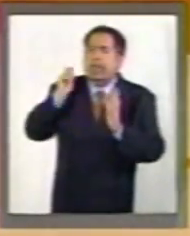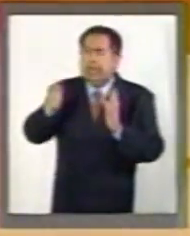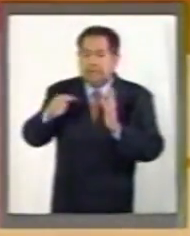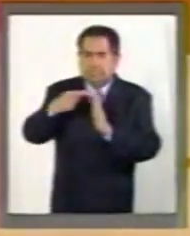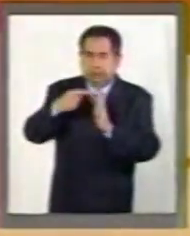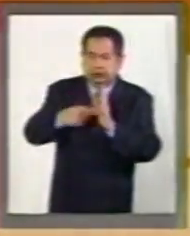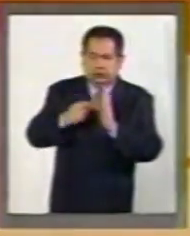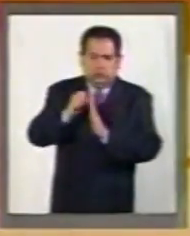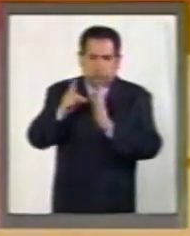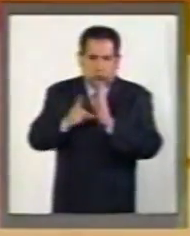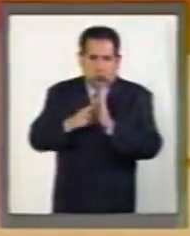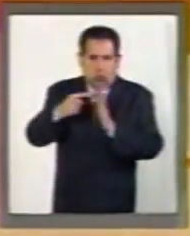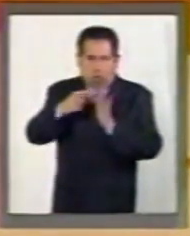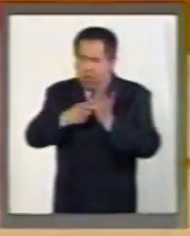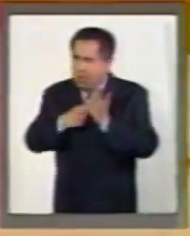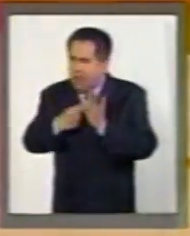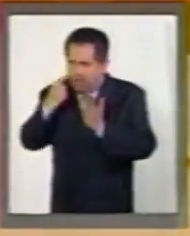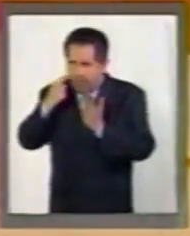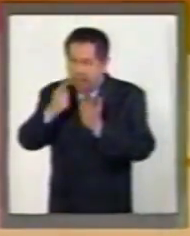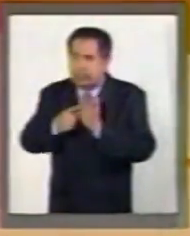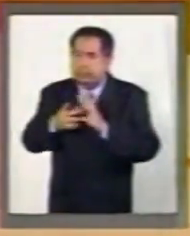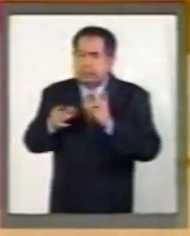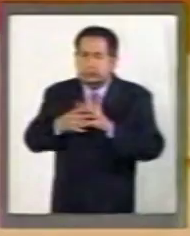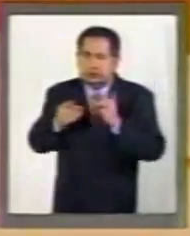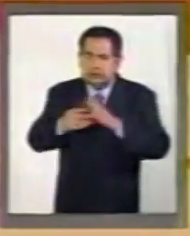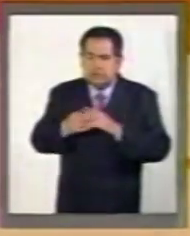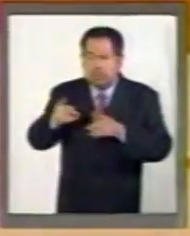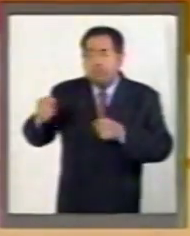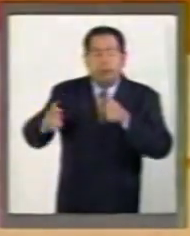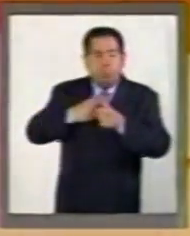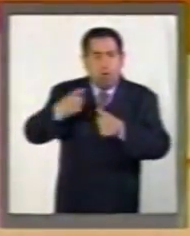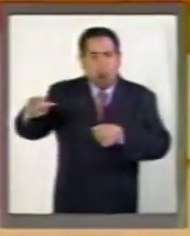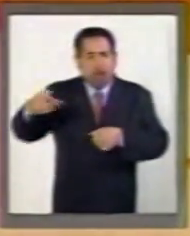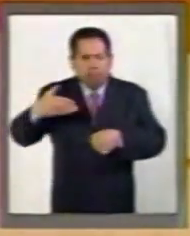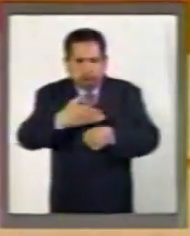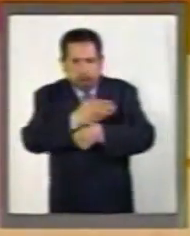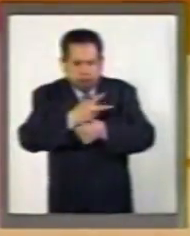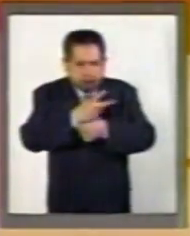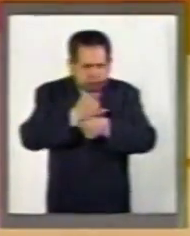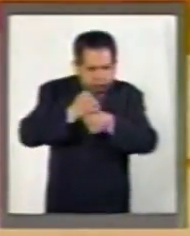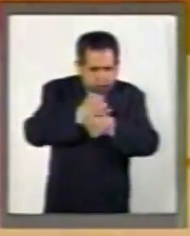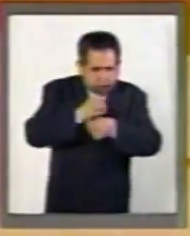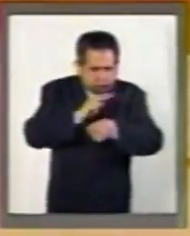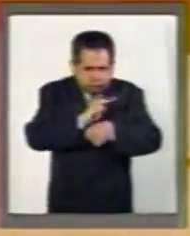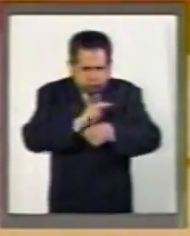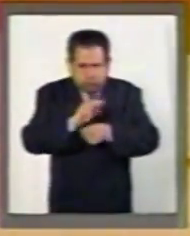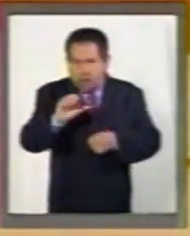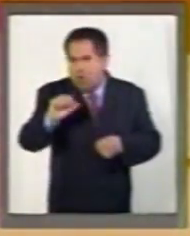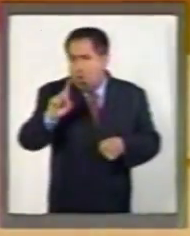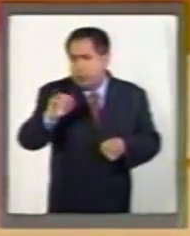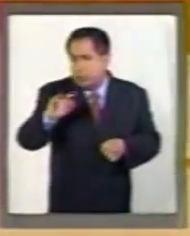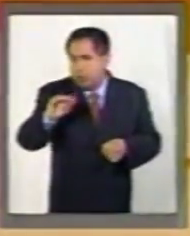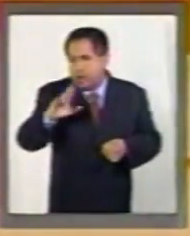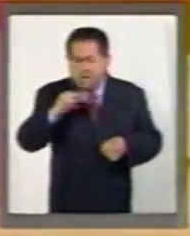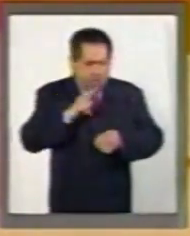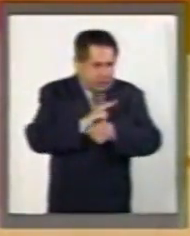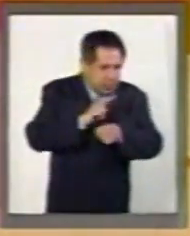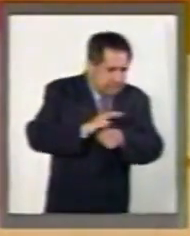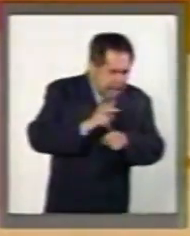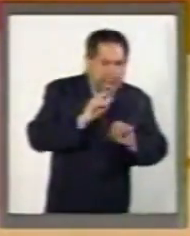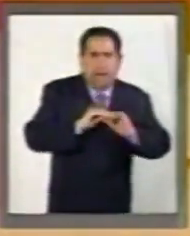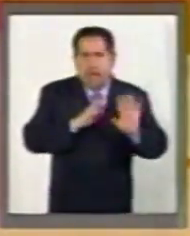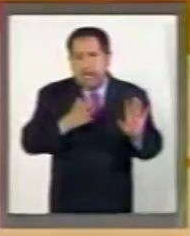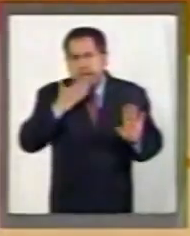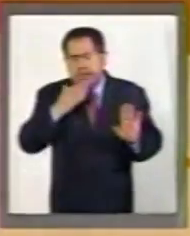con el resultado de una auditoría que verifique que la contratación de dicha deuda